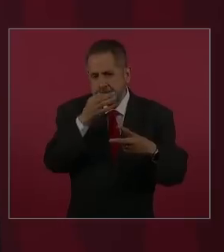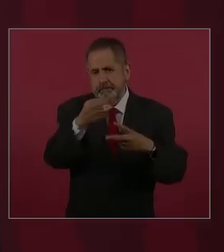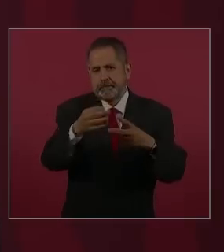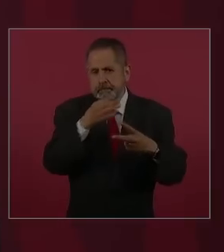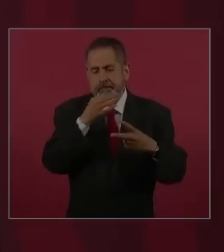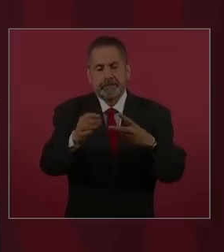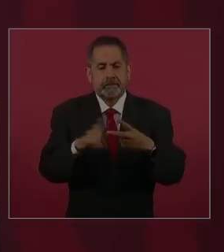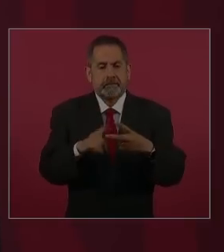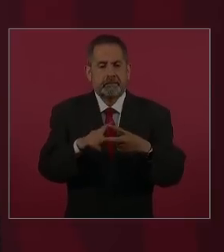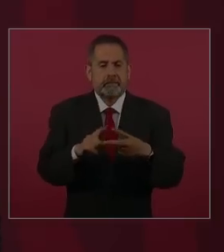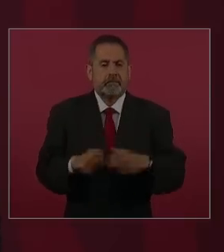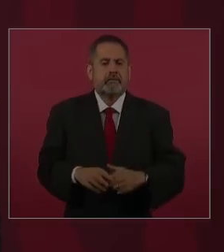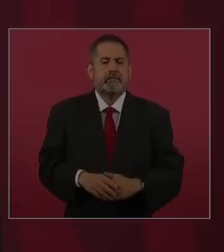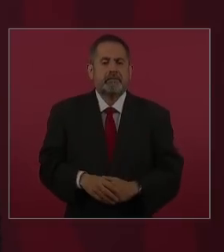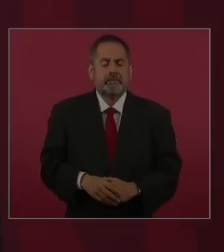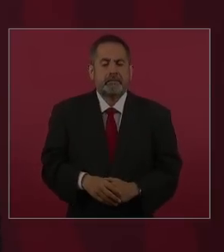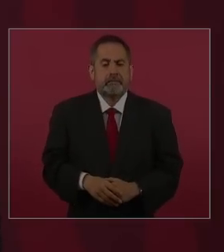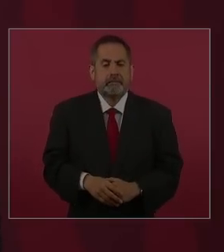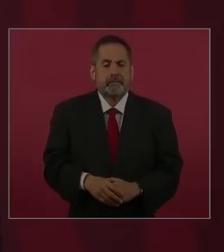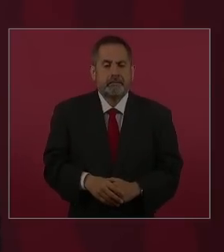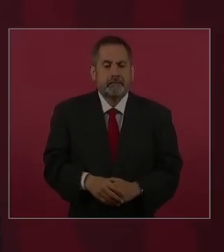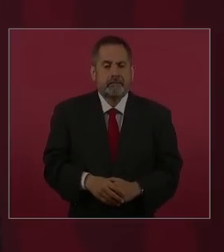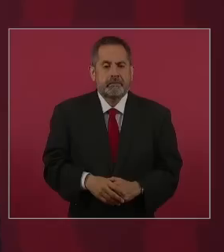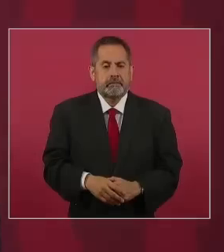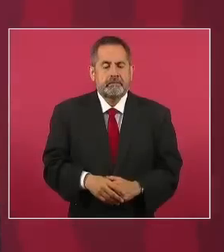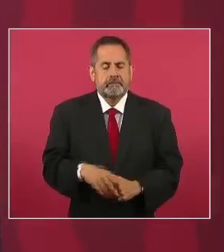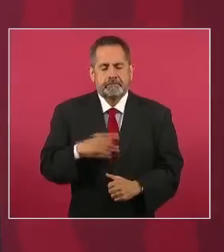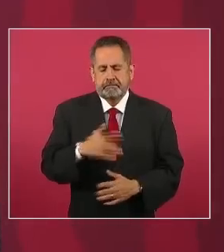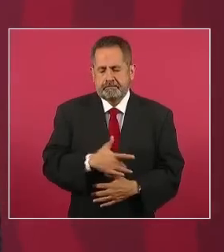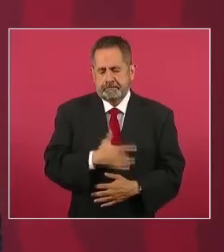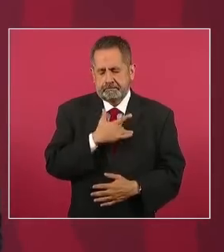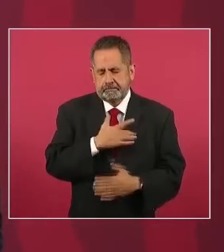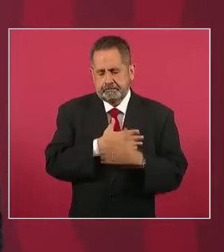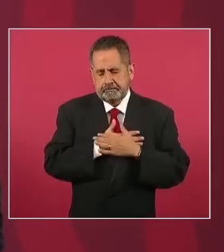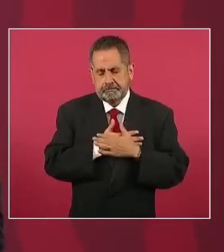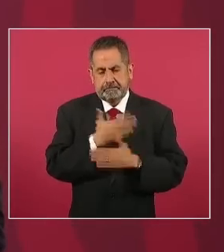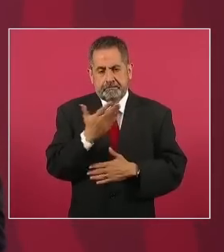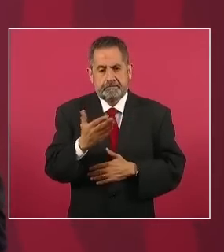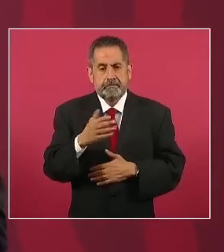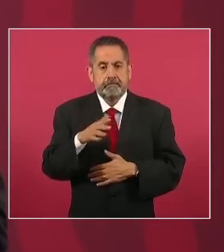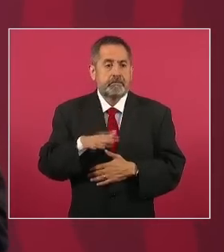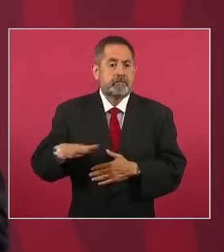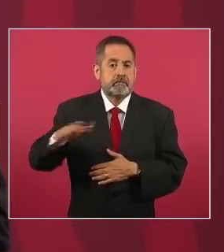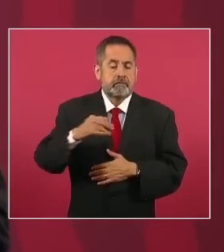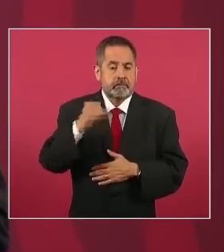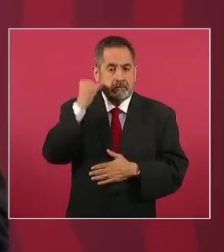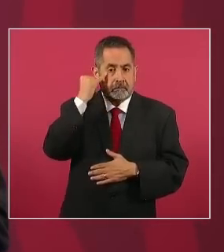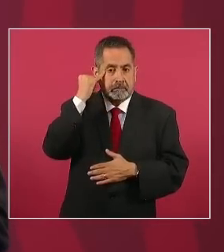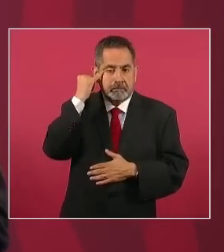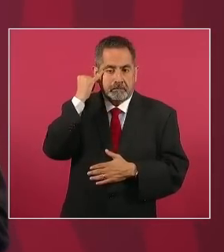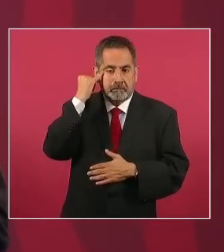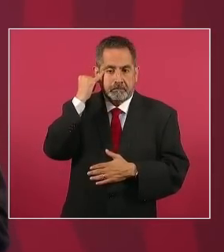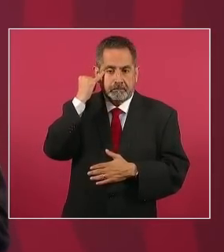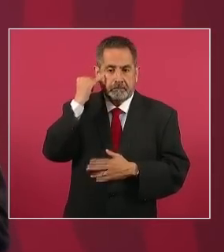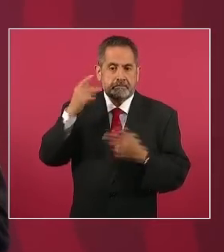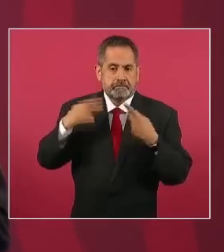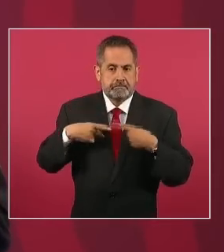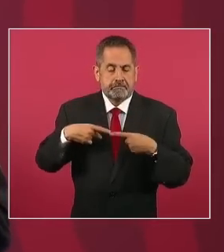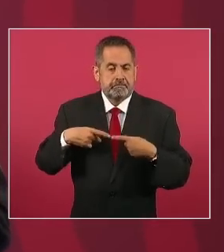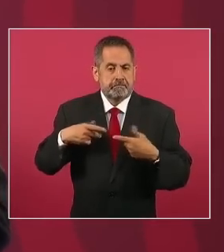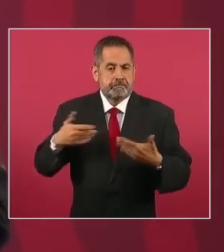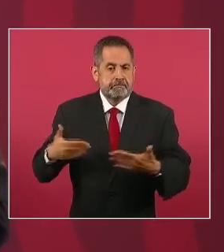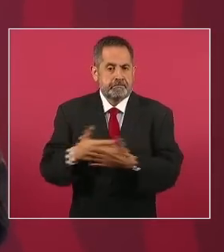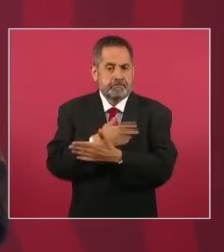en la mañanera, volvió a defender esta vergüenza de querer